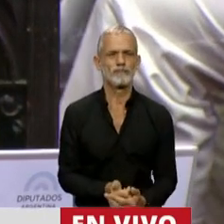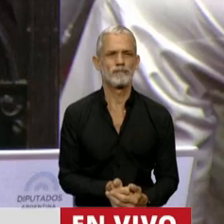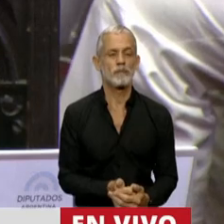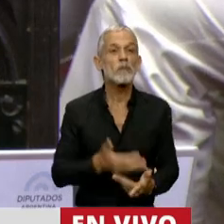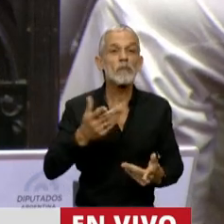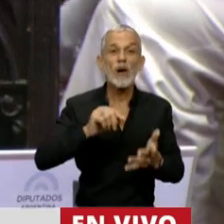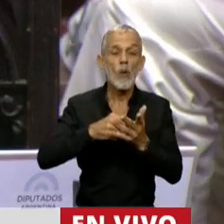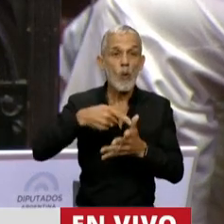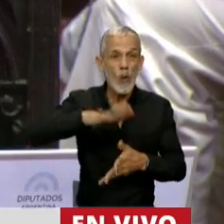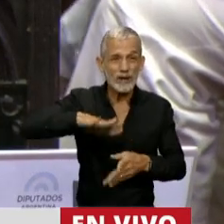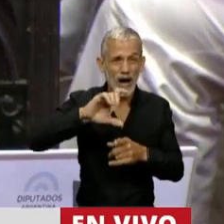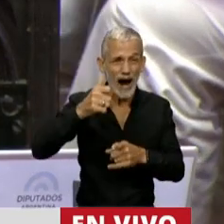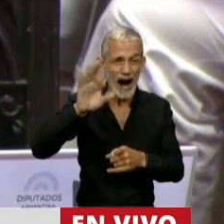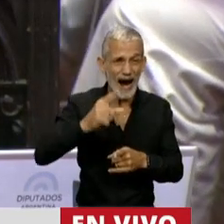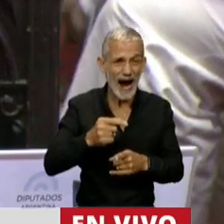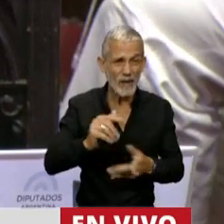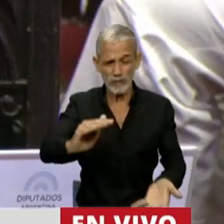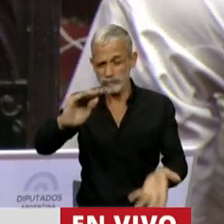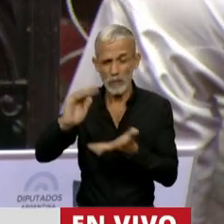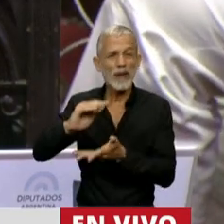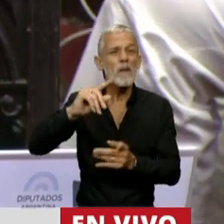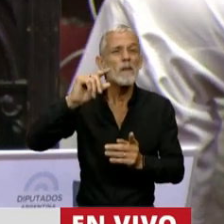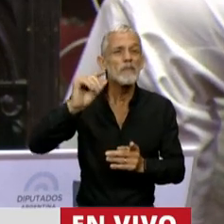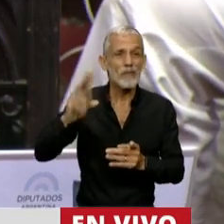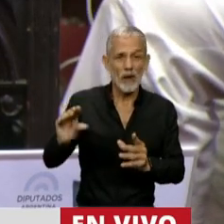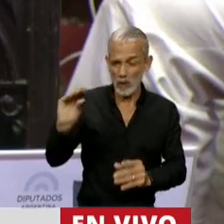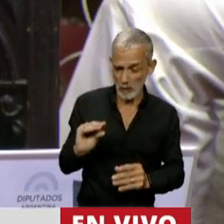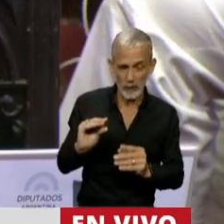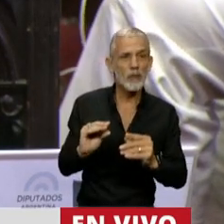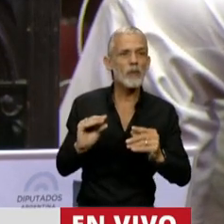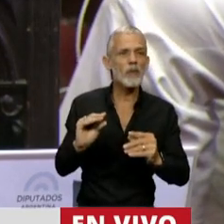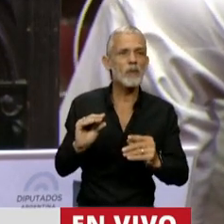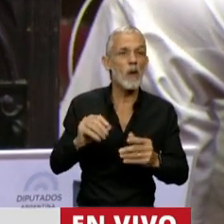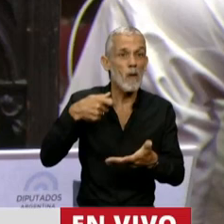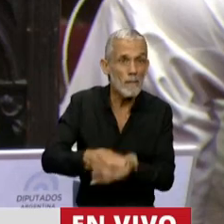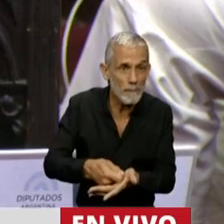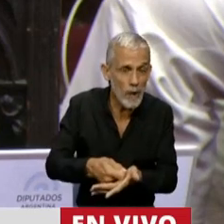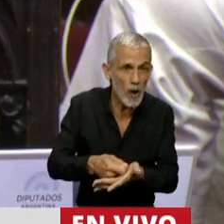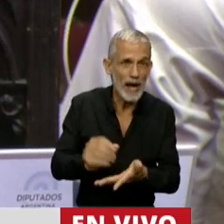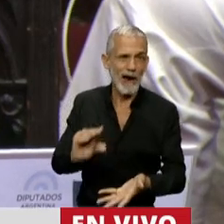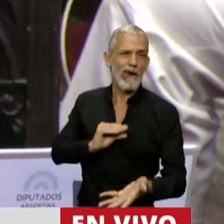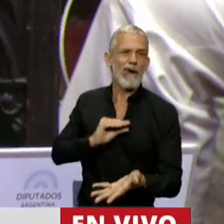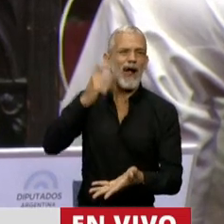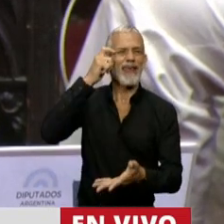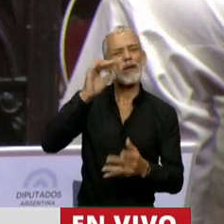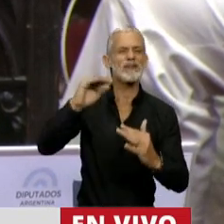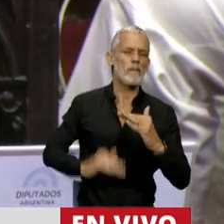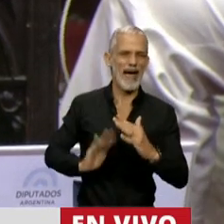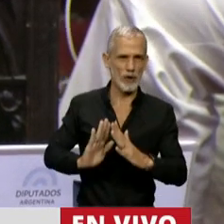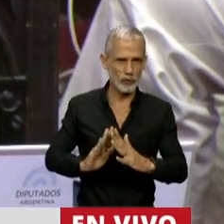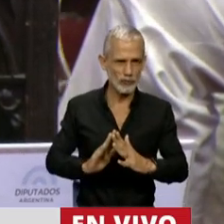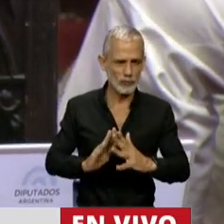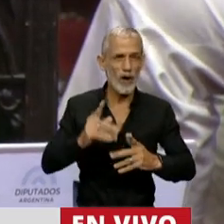La ciudad de Buenos Aires se lleva 10 veces menos de lo que pone la coparticipación. Y si esto se aprueba, 16 veces menos.